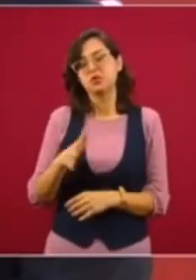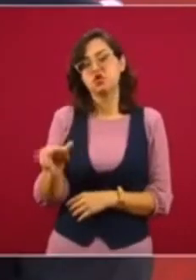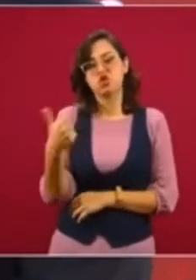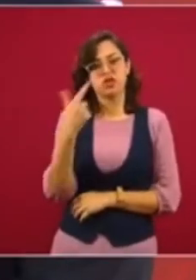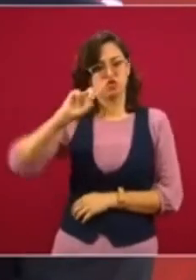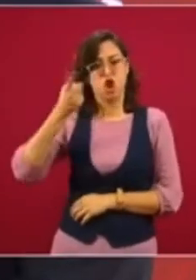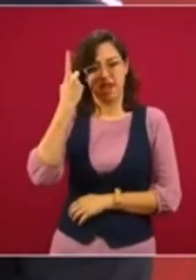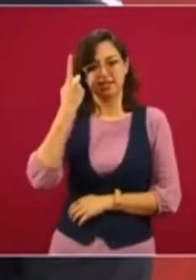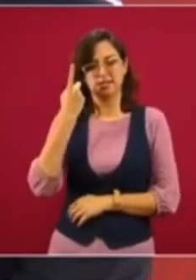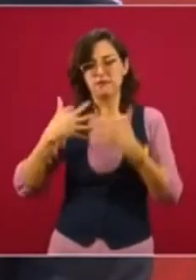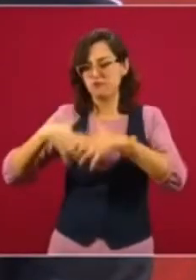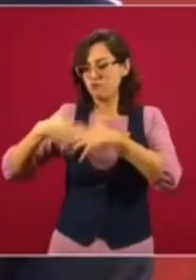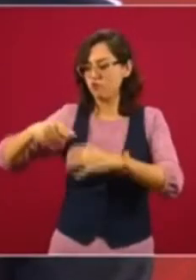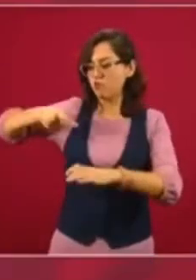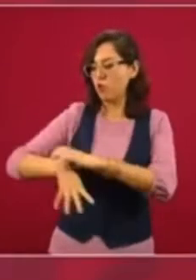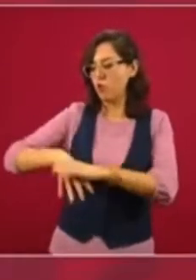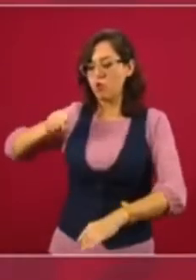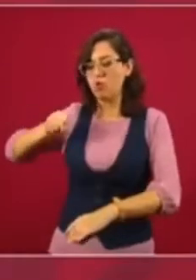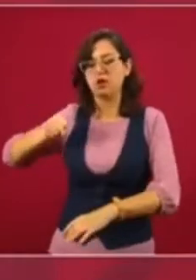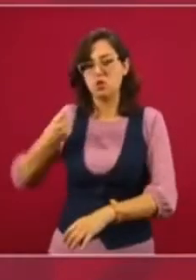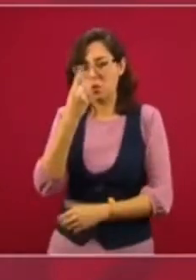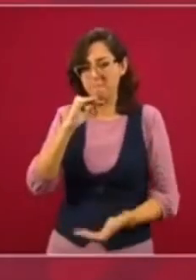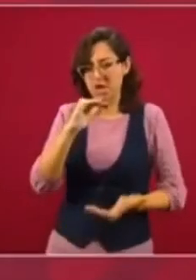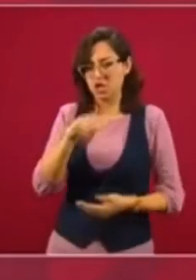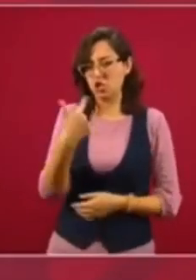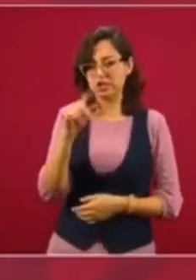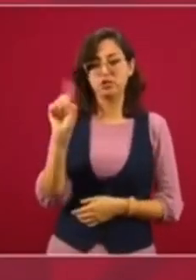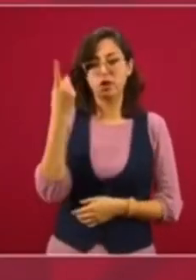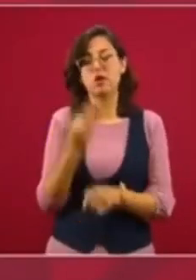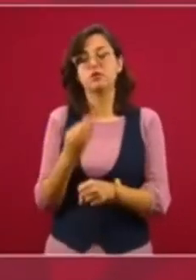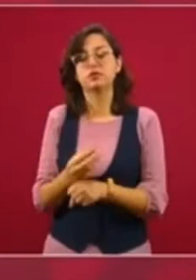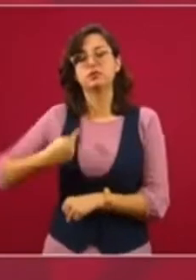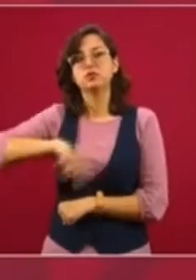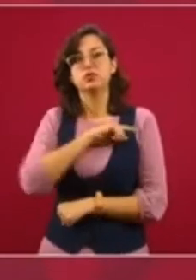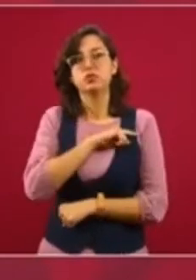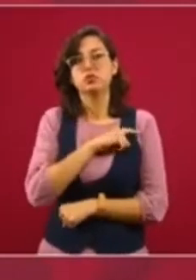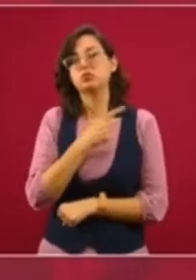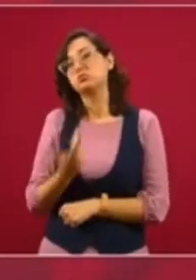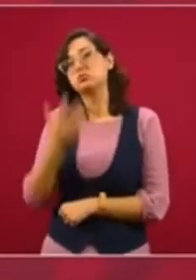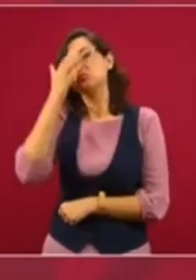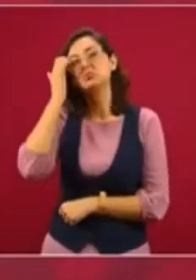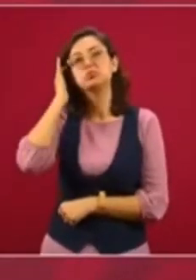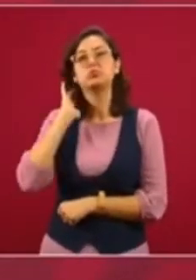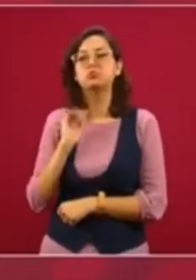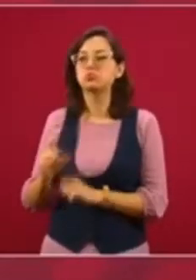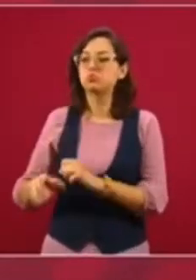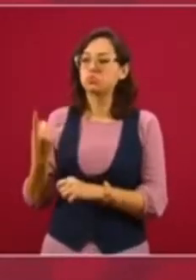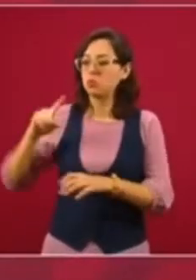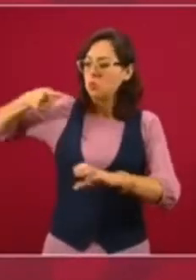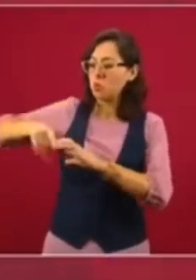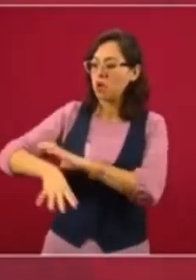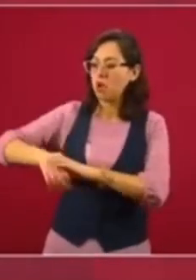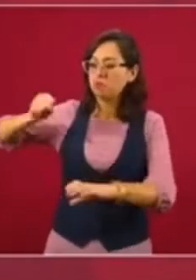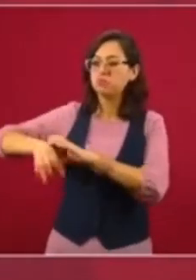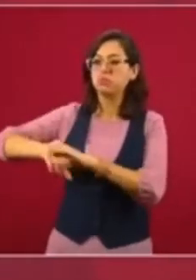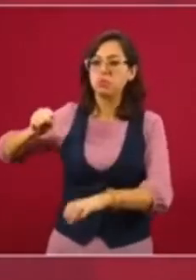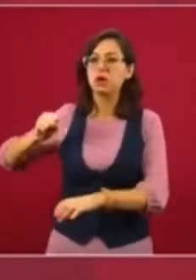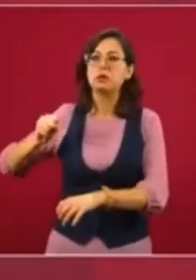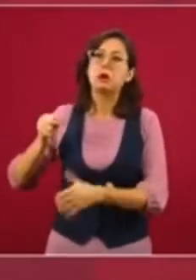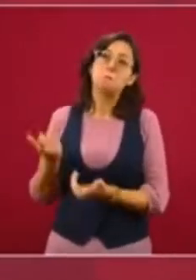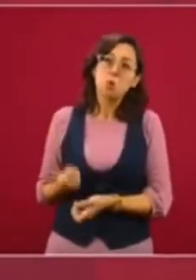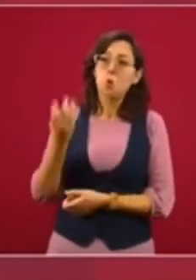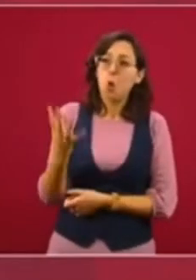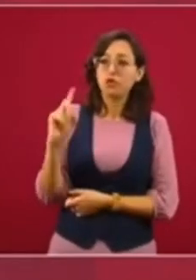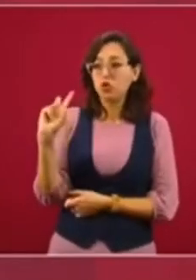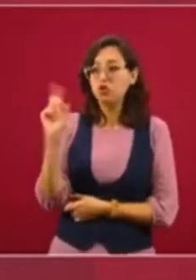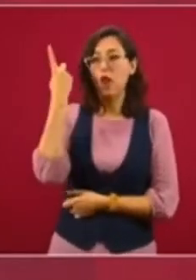dólares, nosotros estamos ahora ya extrayendo petróleo con costos de 4 dólares por barril, porque a diferencia de